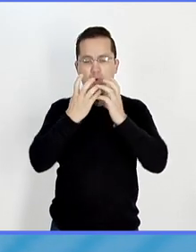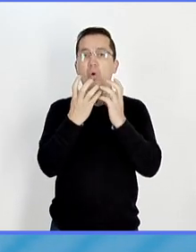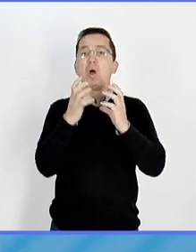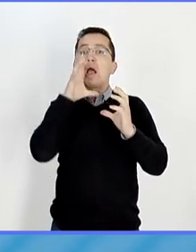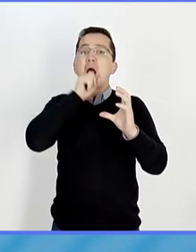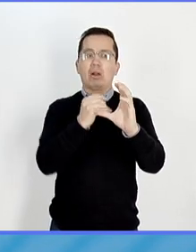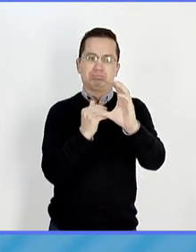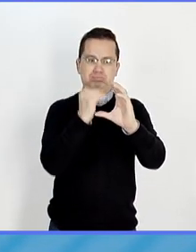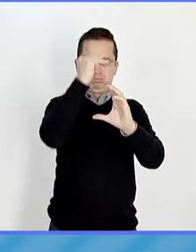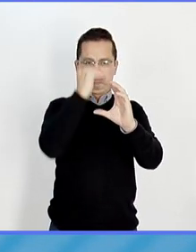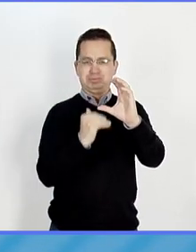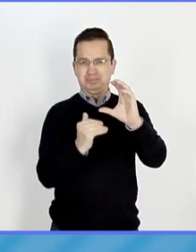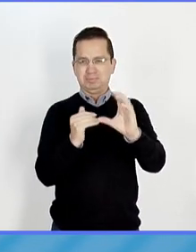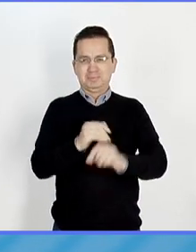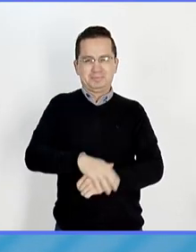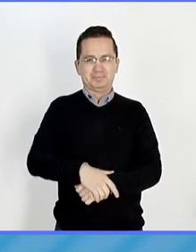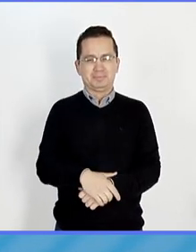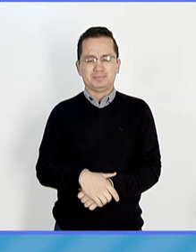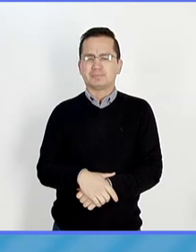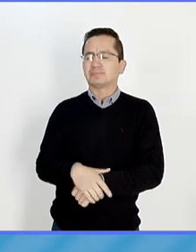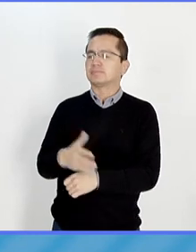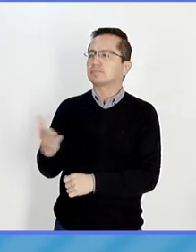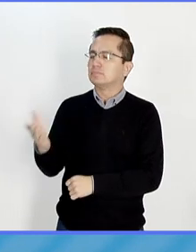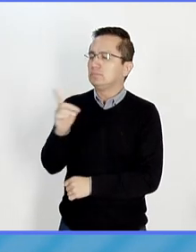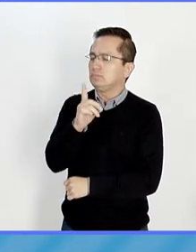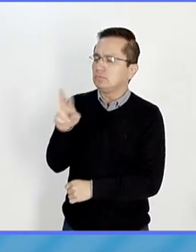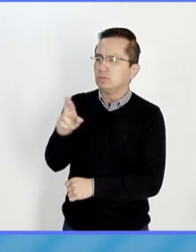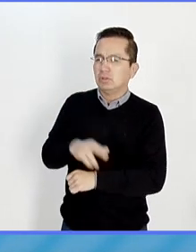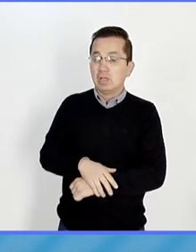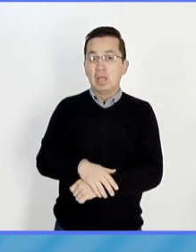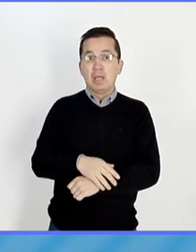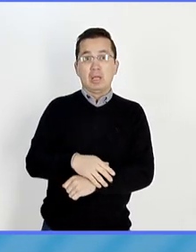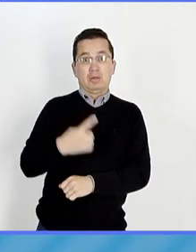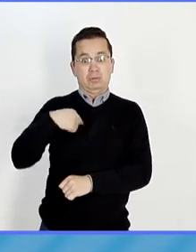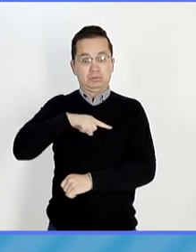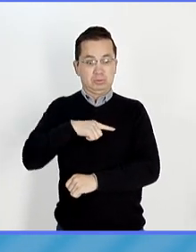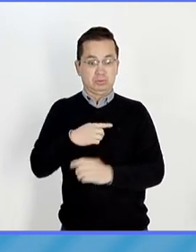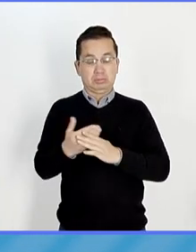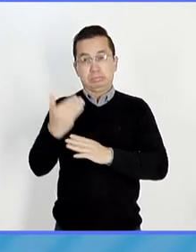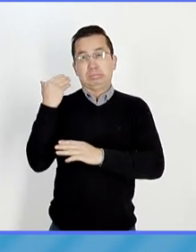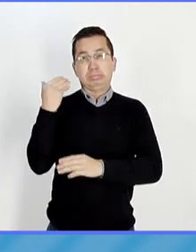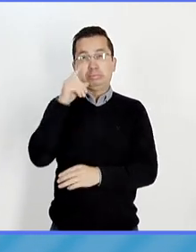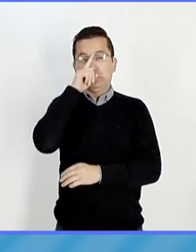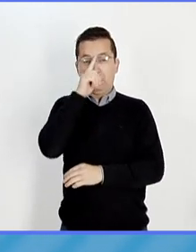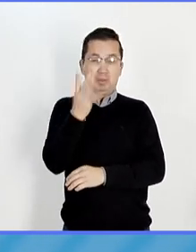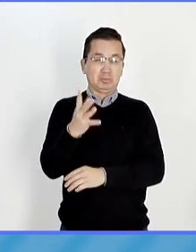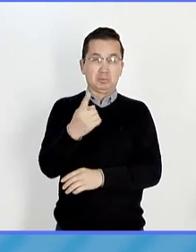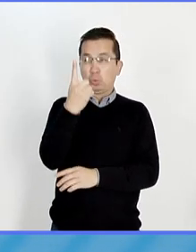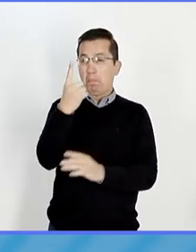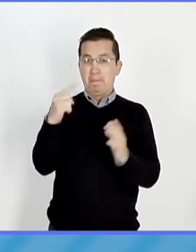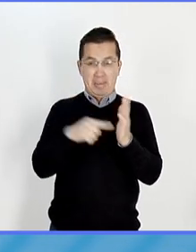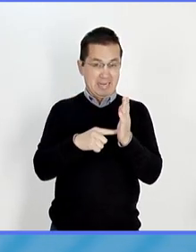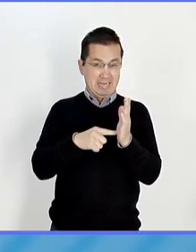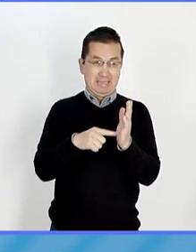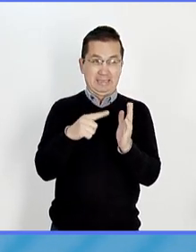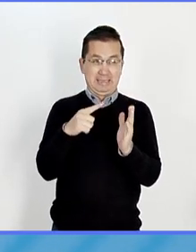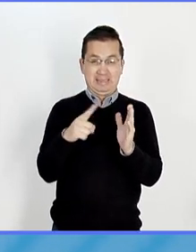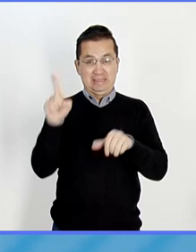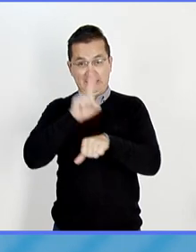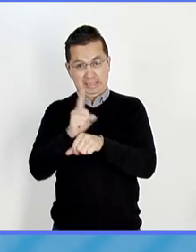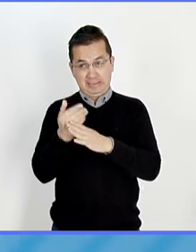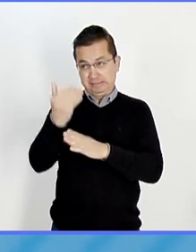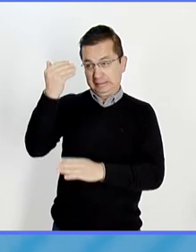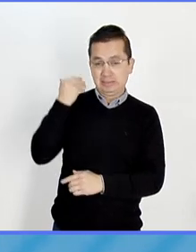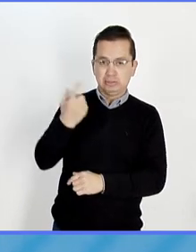virus. Doctora, y el que nos tiene muy atentos desde hace por lo menos más de mil días es el SARS-CoV-2. ¿Cómo vivir,